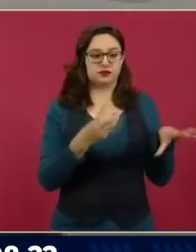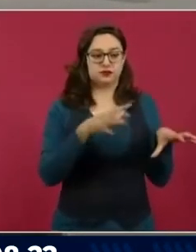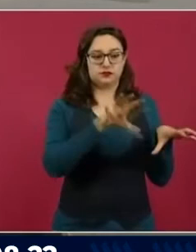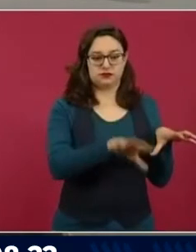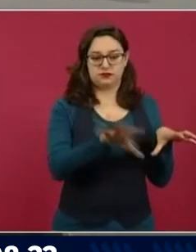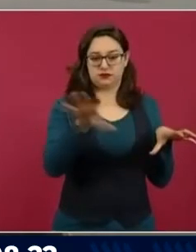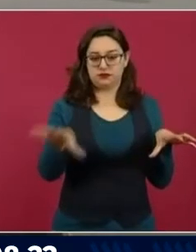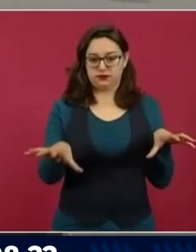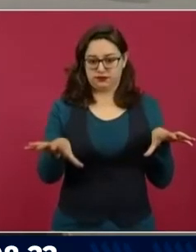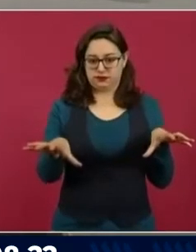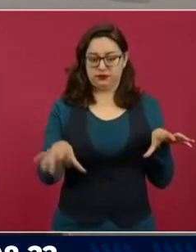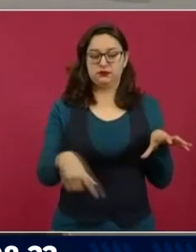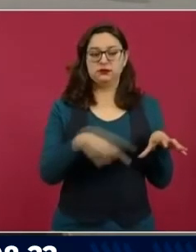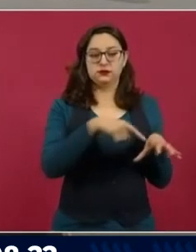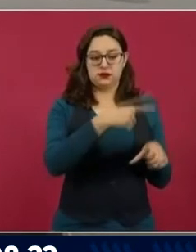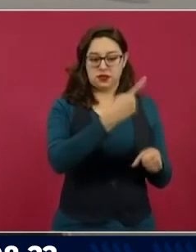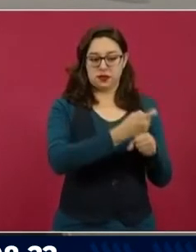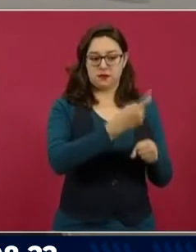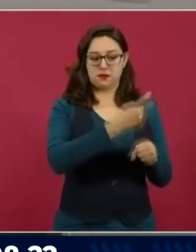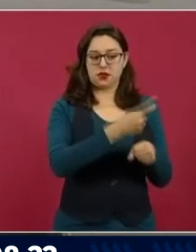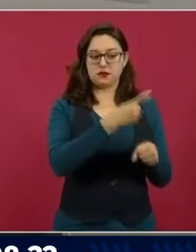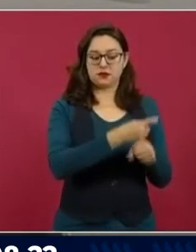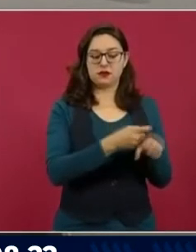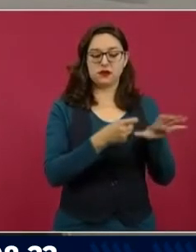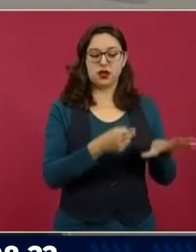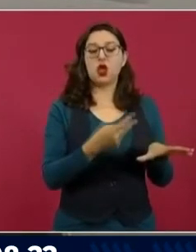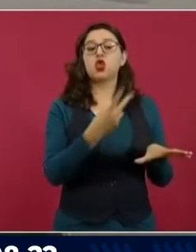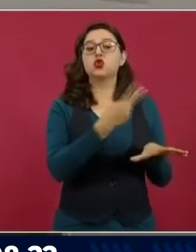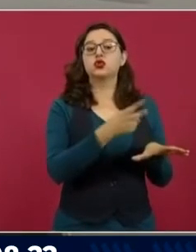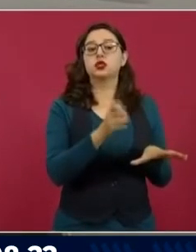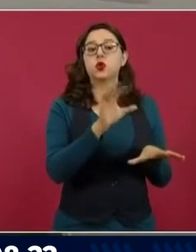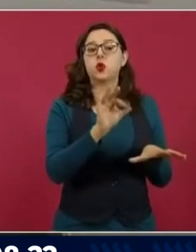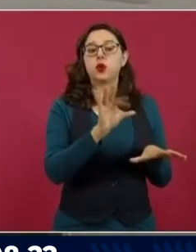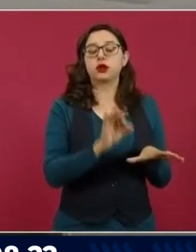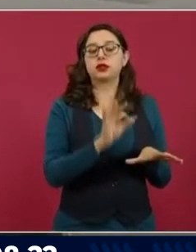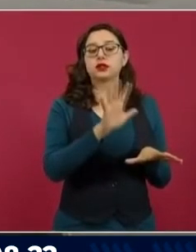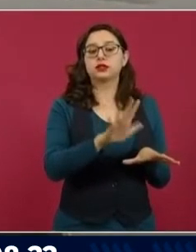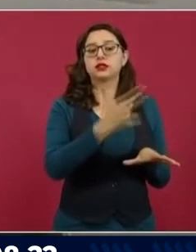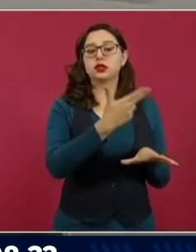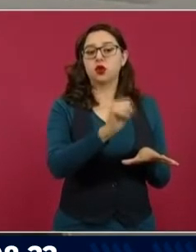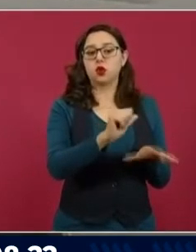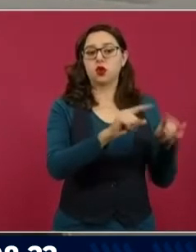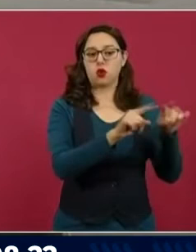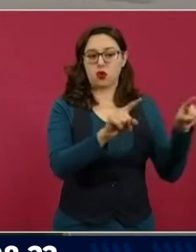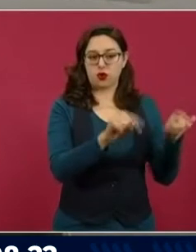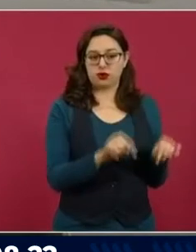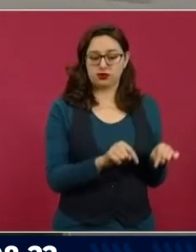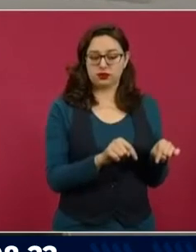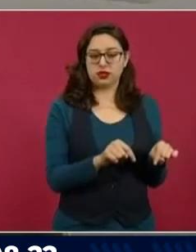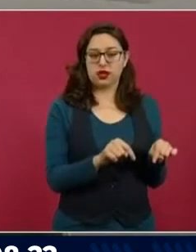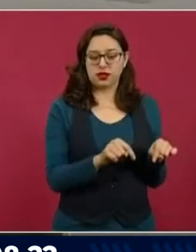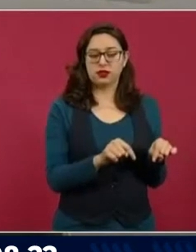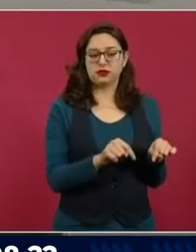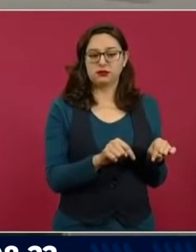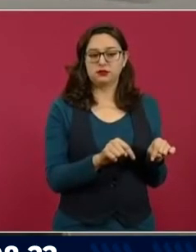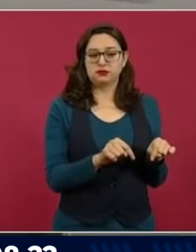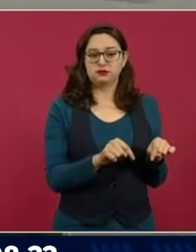con una extensión de 245 hectáreas, ahí